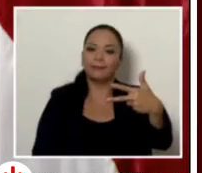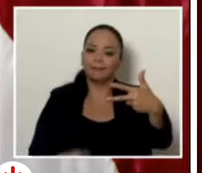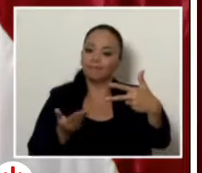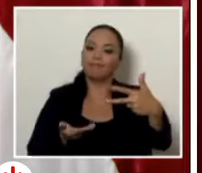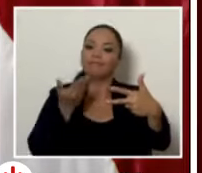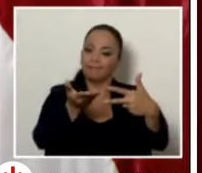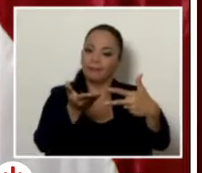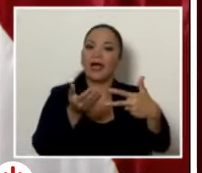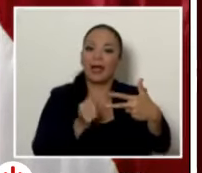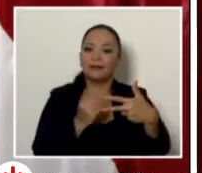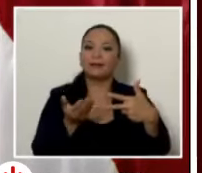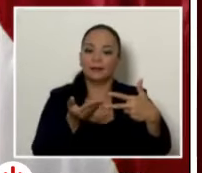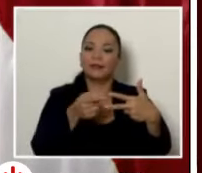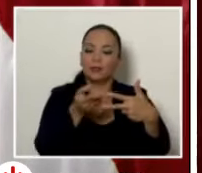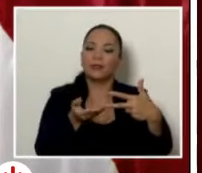tratamiento